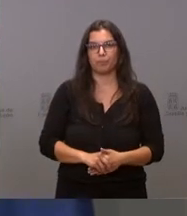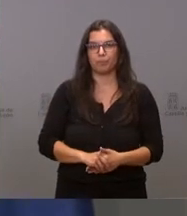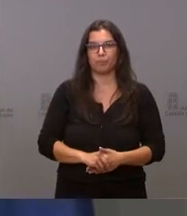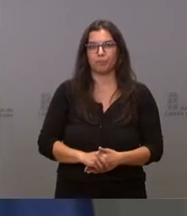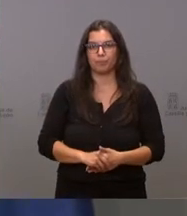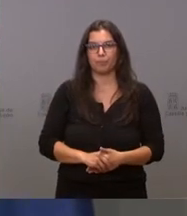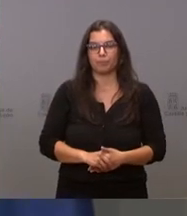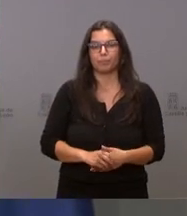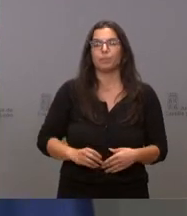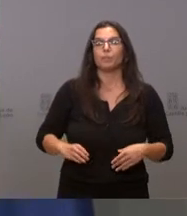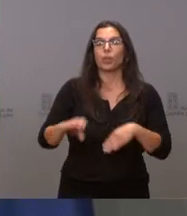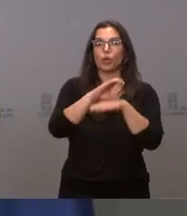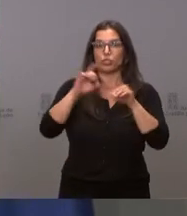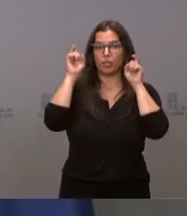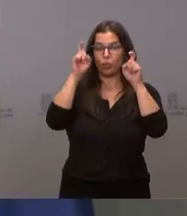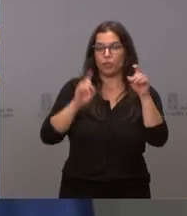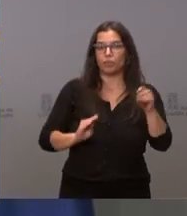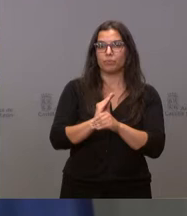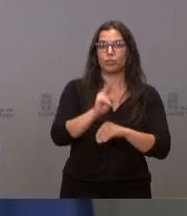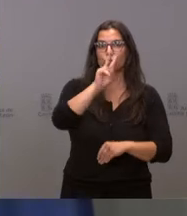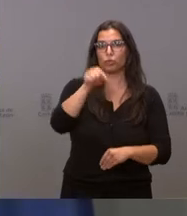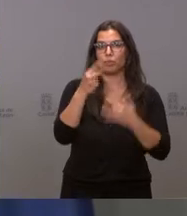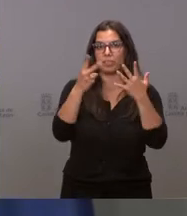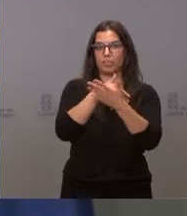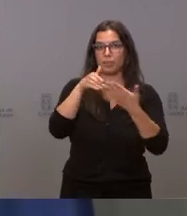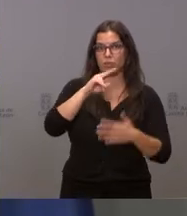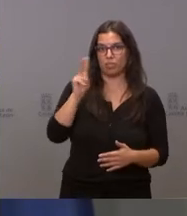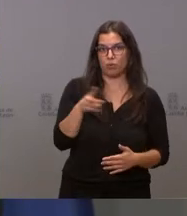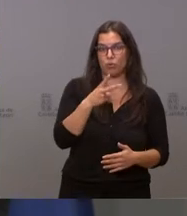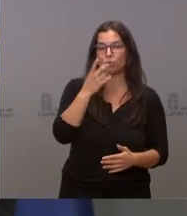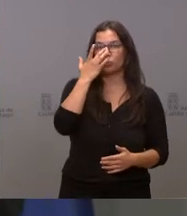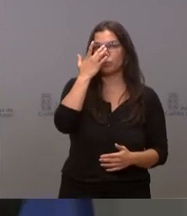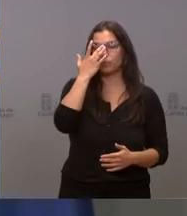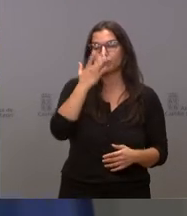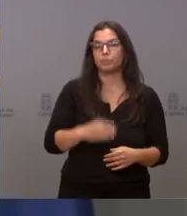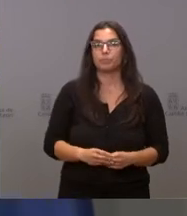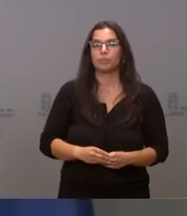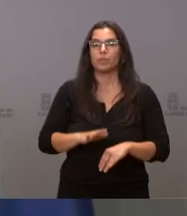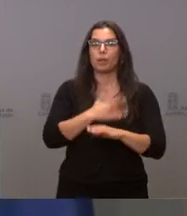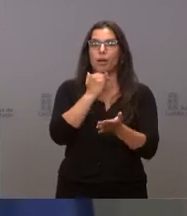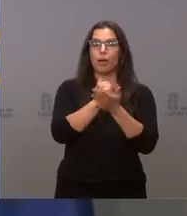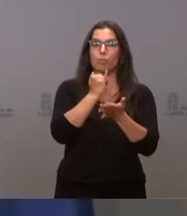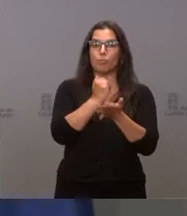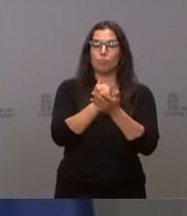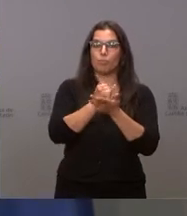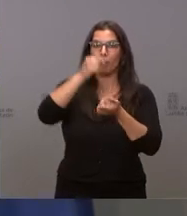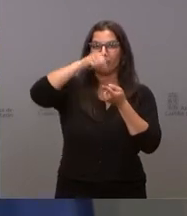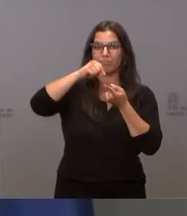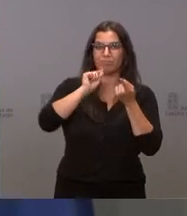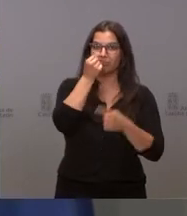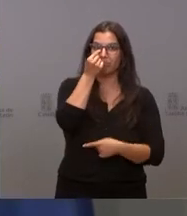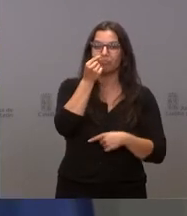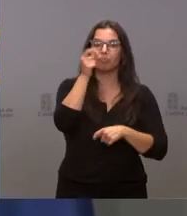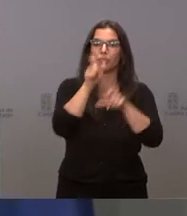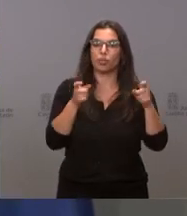Desde la Consejería de Educación se destinan 2,7 millones de euros para pruebas de antígenos para el alumnado y el personal